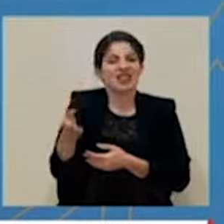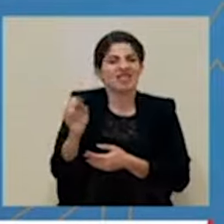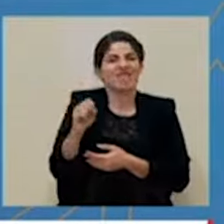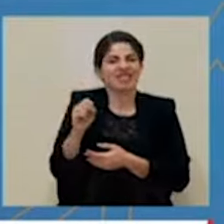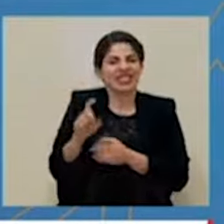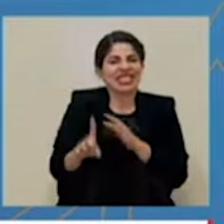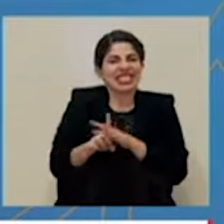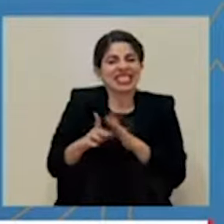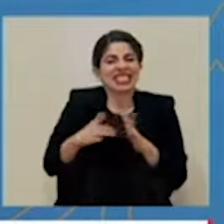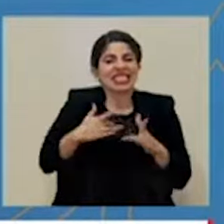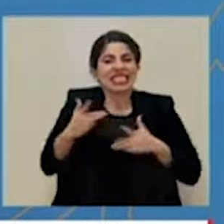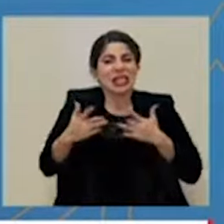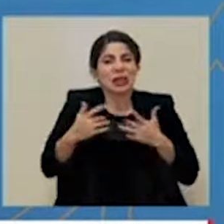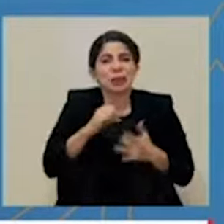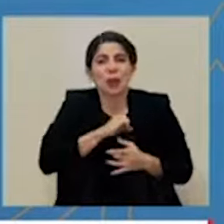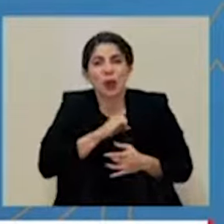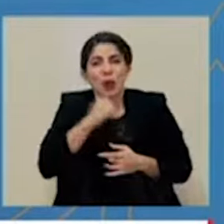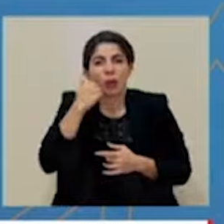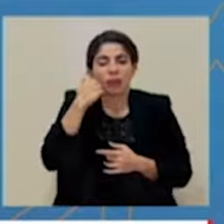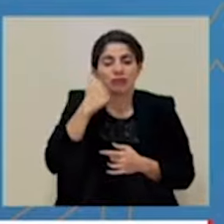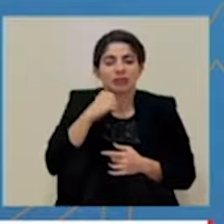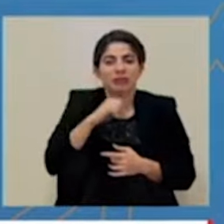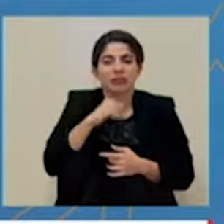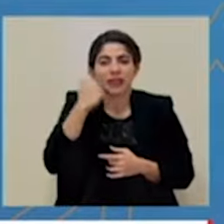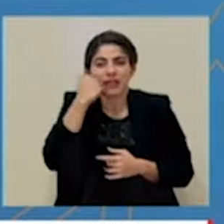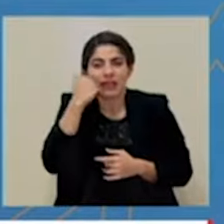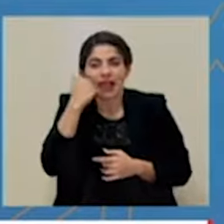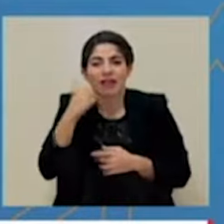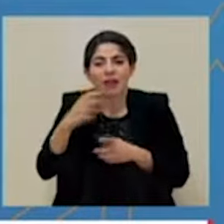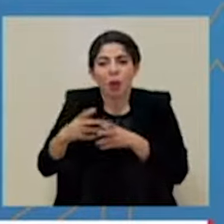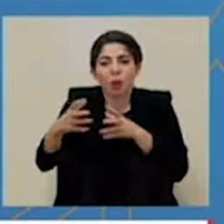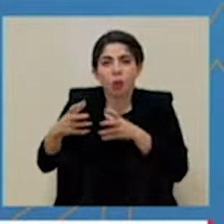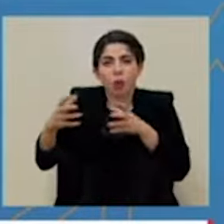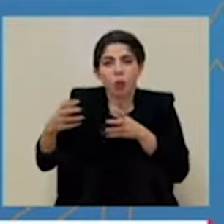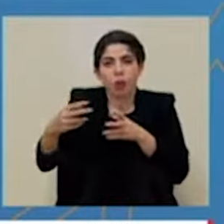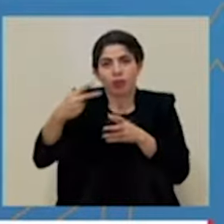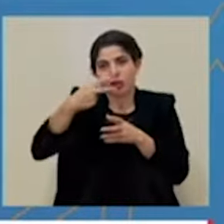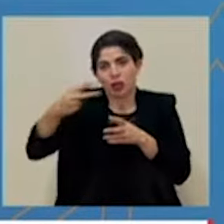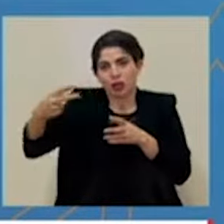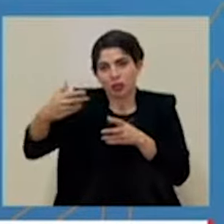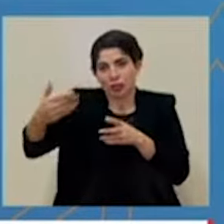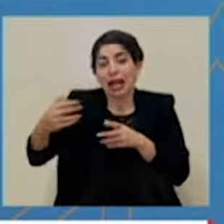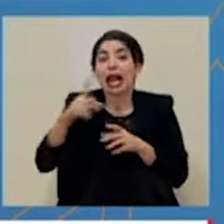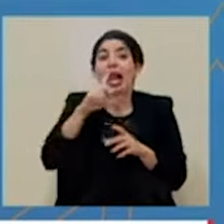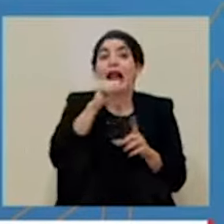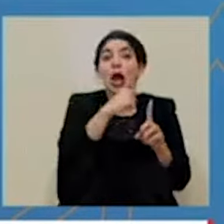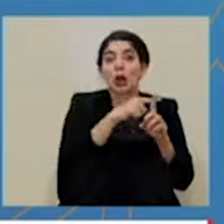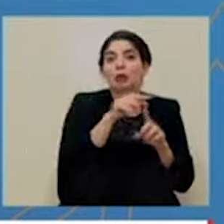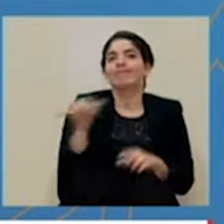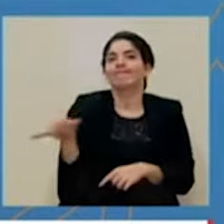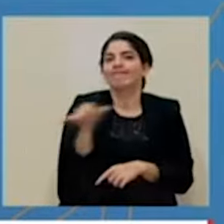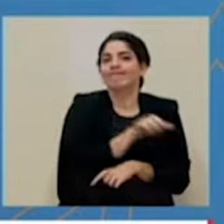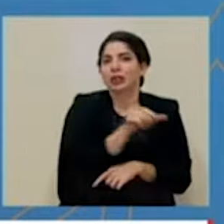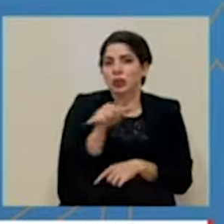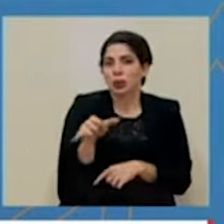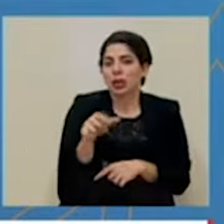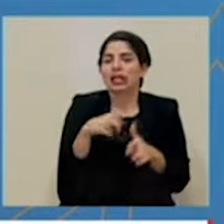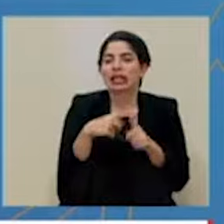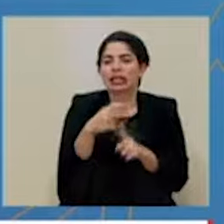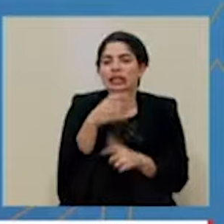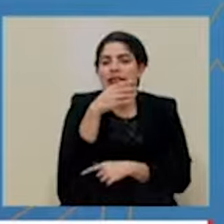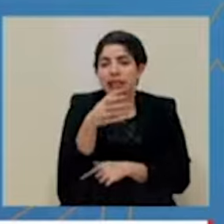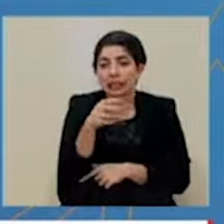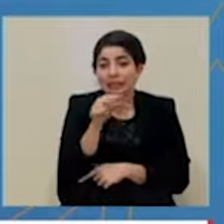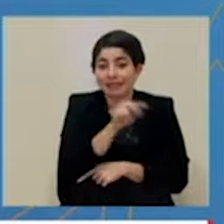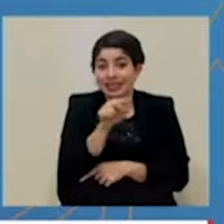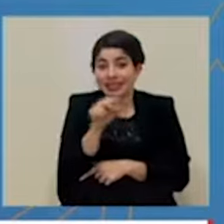temprana por vigilancia sindrómica para las próximas dos semanas, igual que el Cantón de la Cruz. Así que también la recomendación en estos